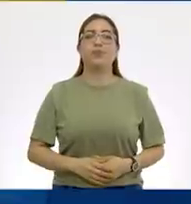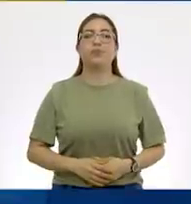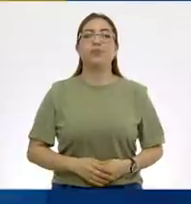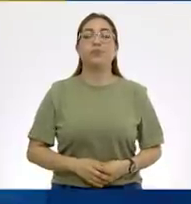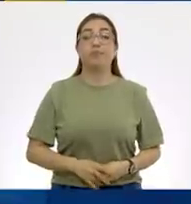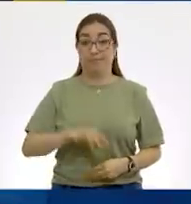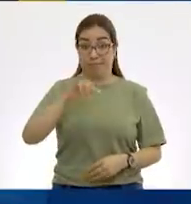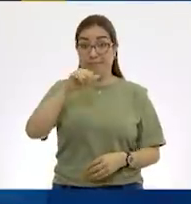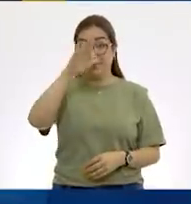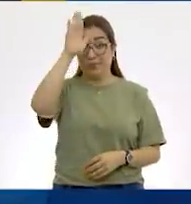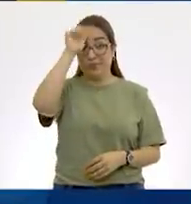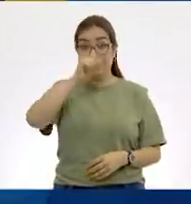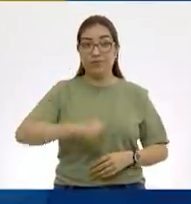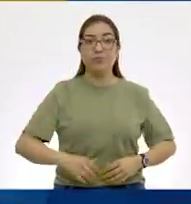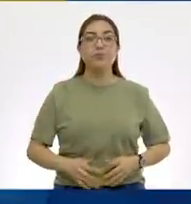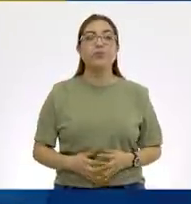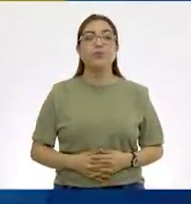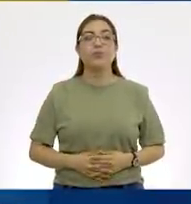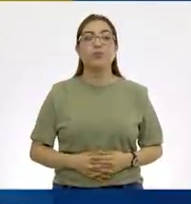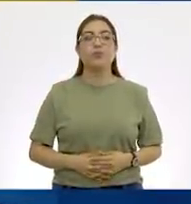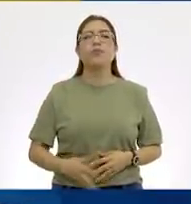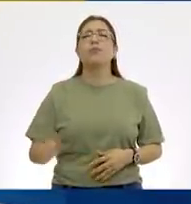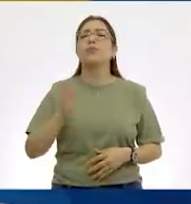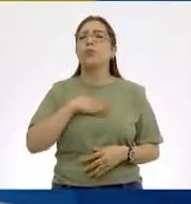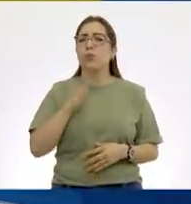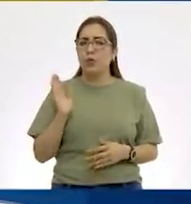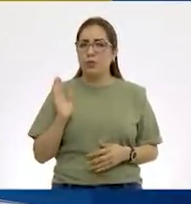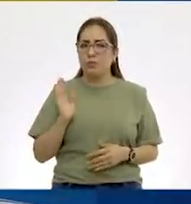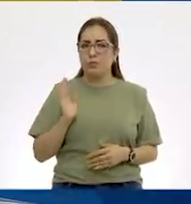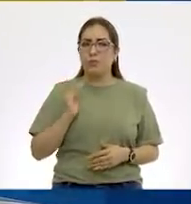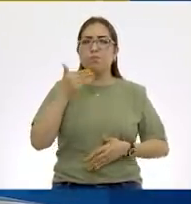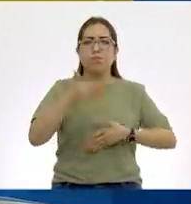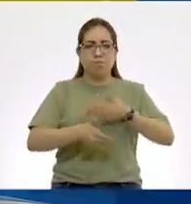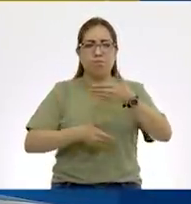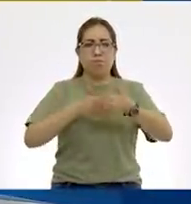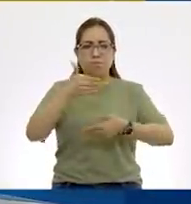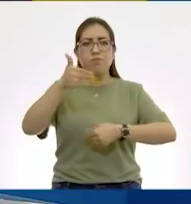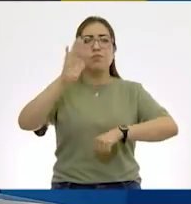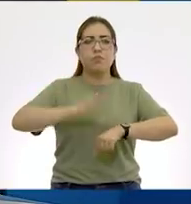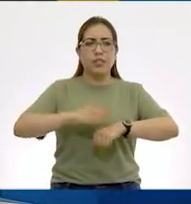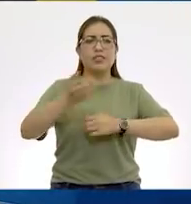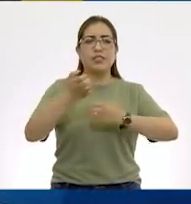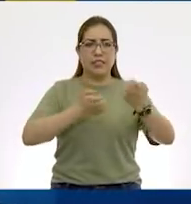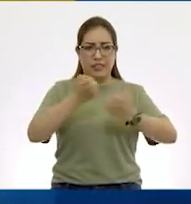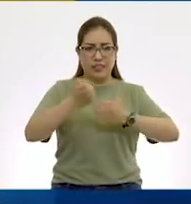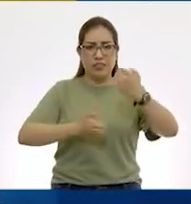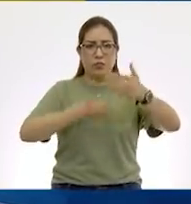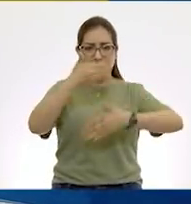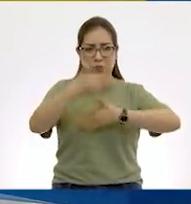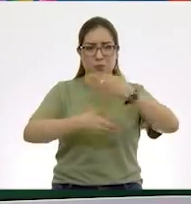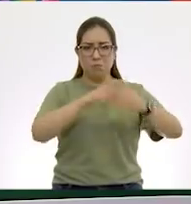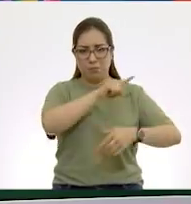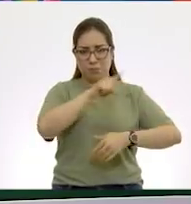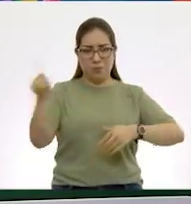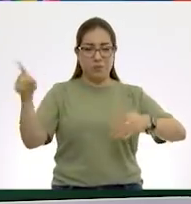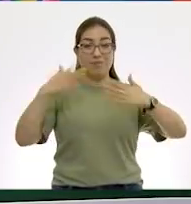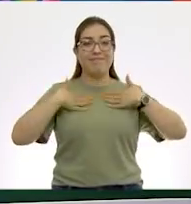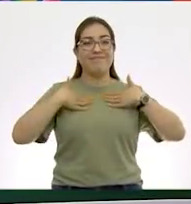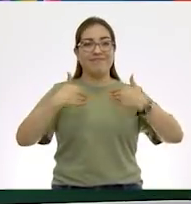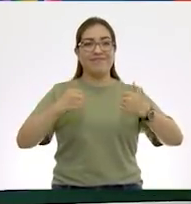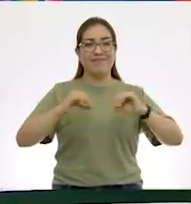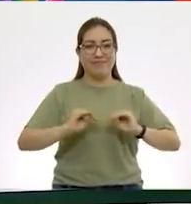¿De acuerdo? Sí. Pero vamos a ir haciendo algunos ejercicios para irlo comprendiendo. ¿Qué te parece, mi Aníbal?